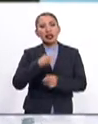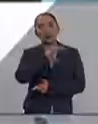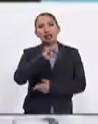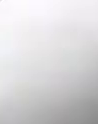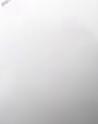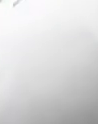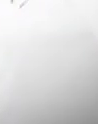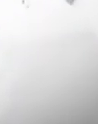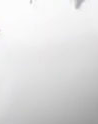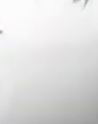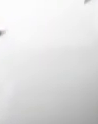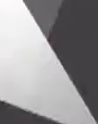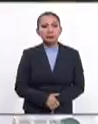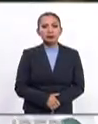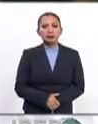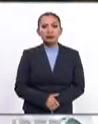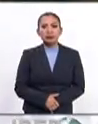CITGO.